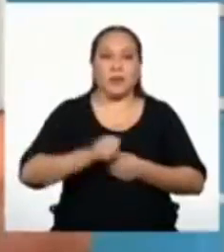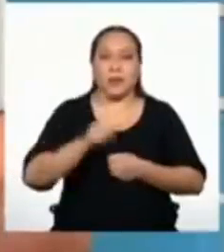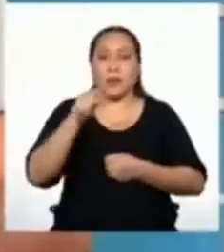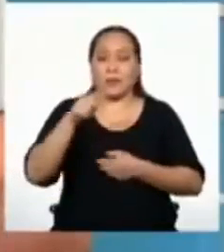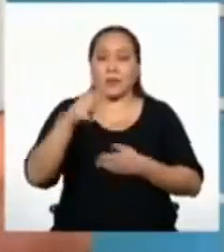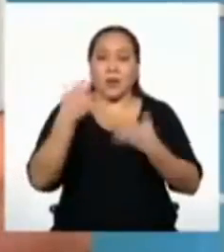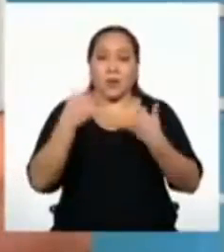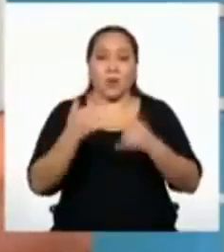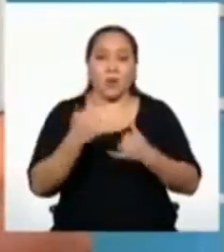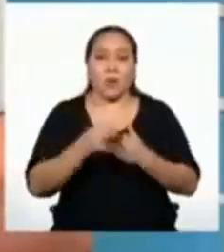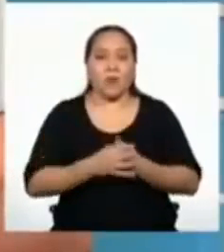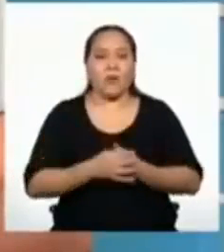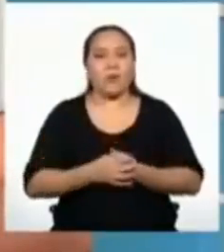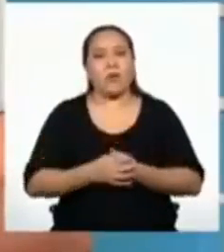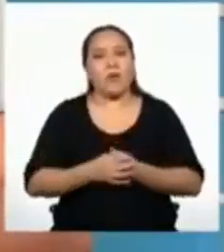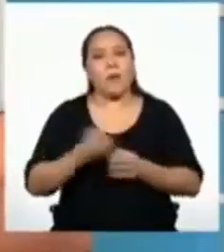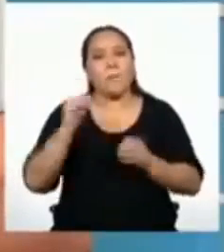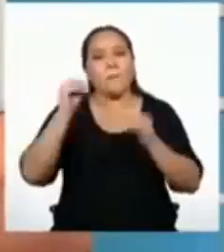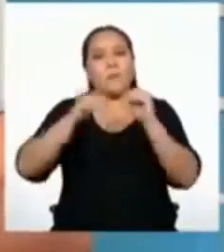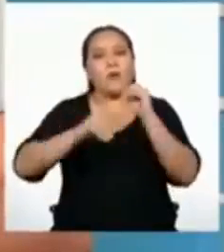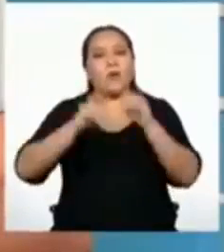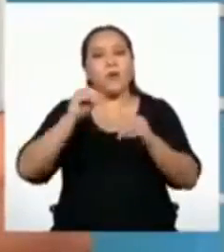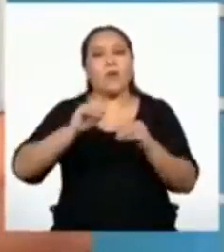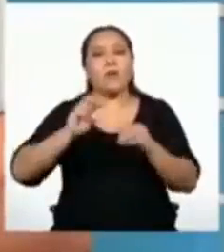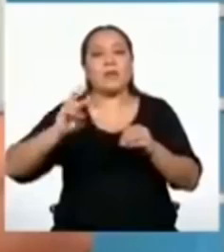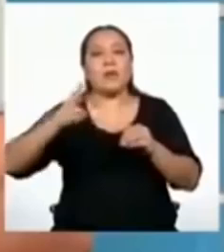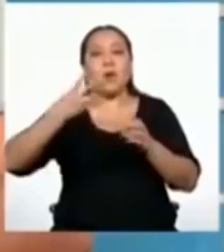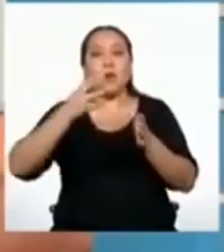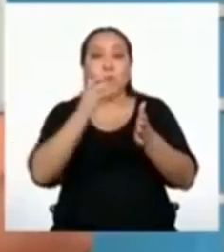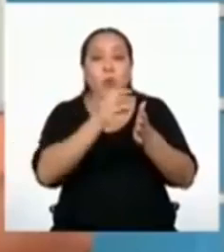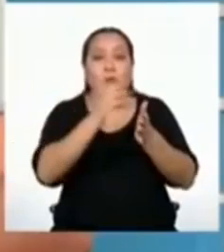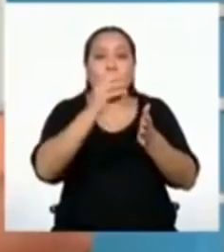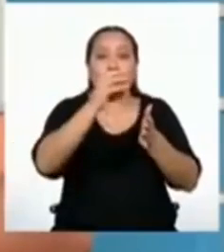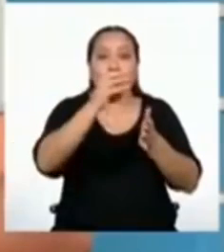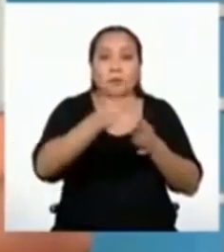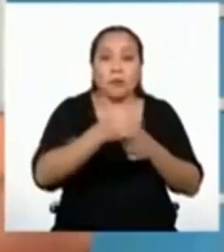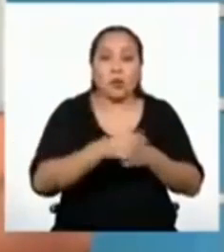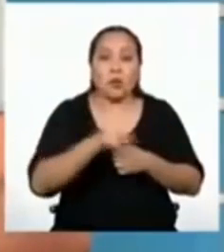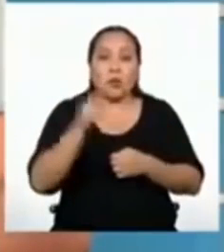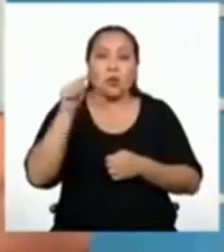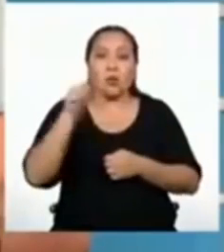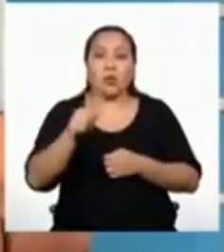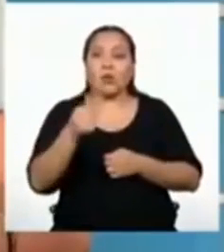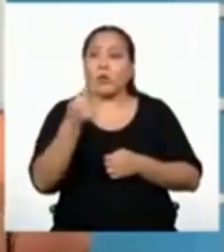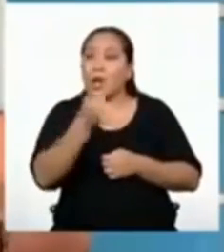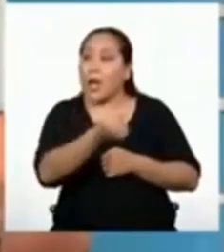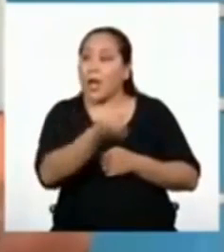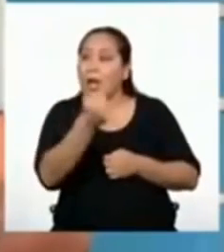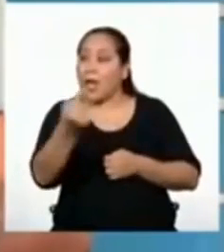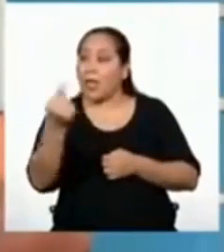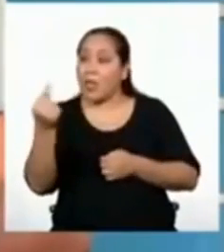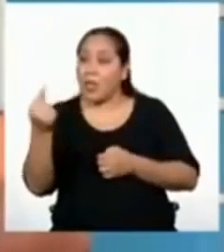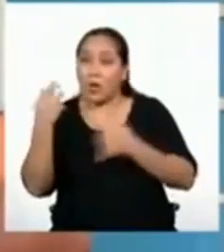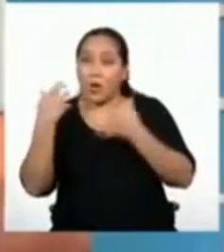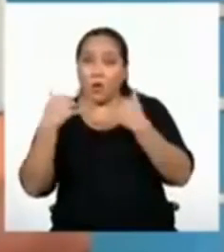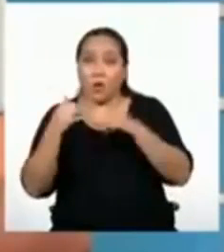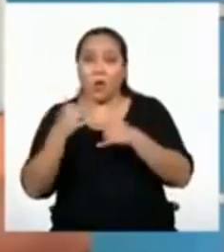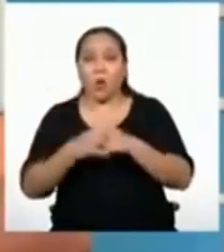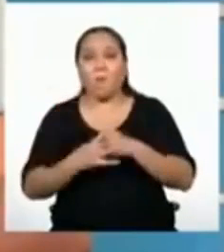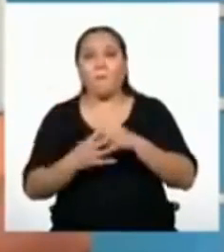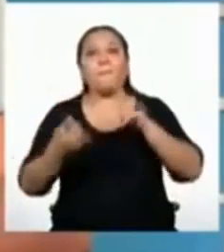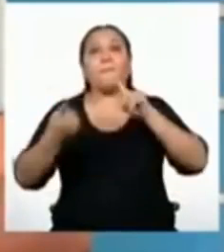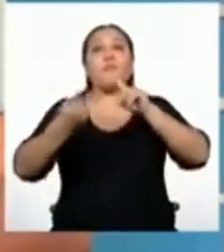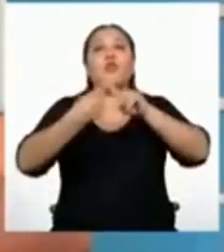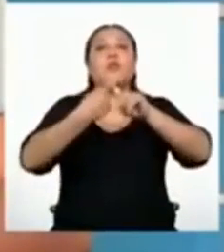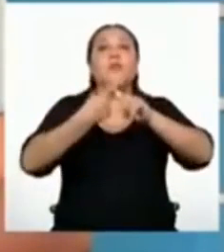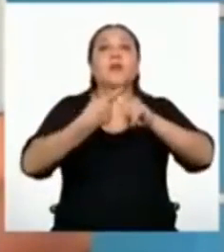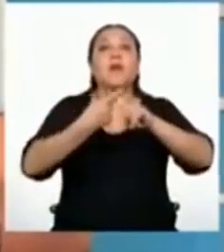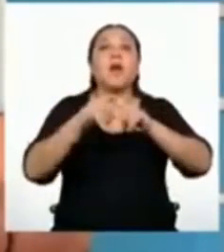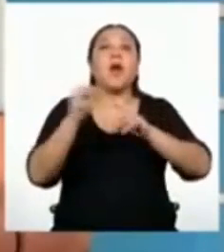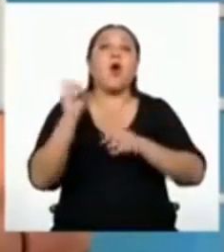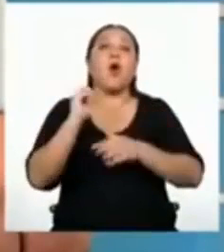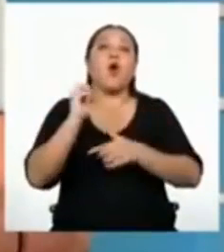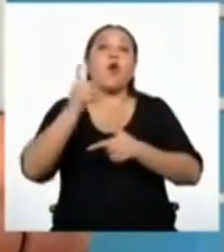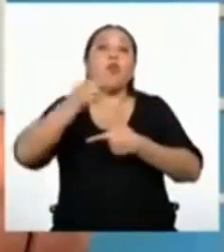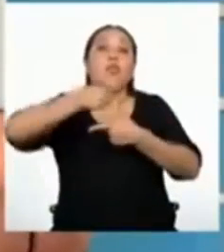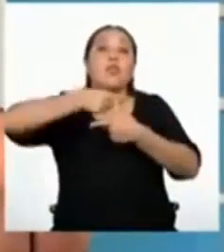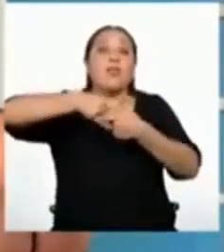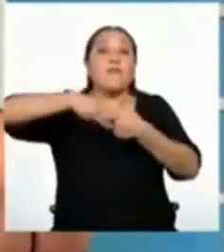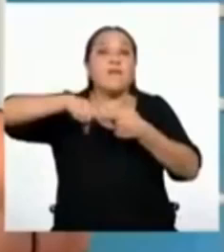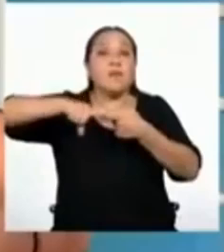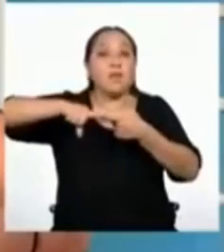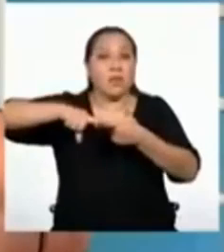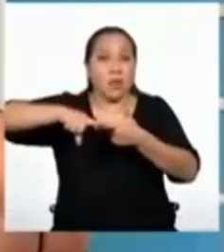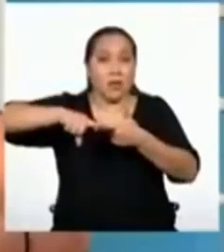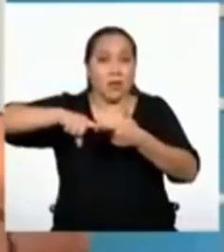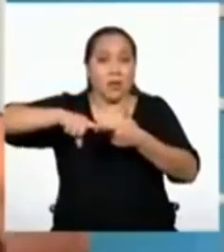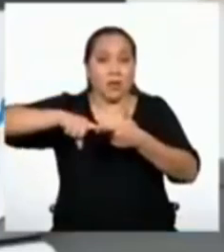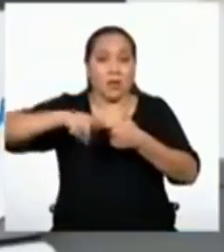es que, para colocar una segunda cantidad de fichas en el tablero, cada jugador elige multiplicar o dividir por un número natural